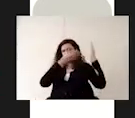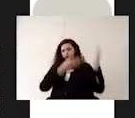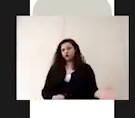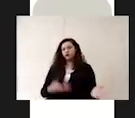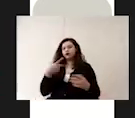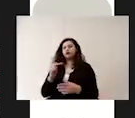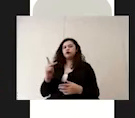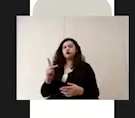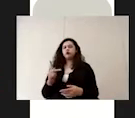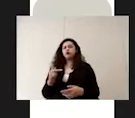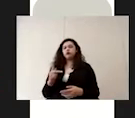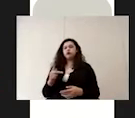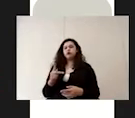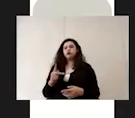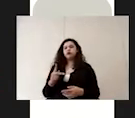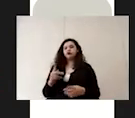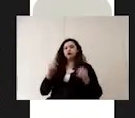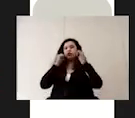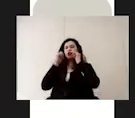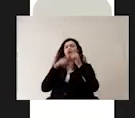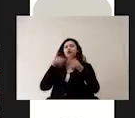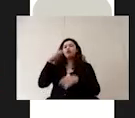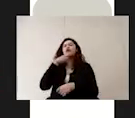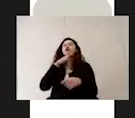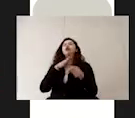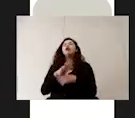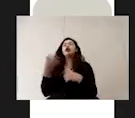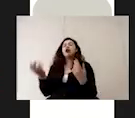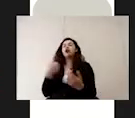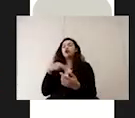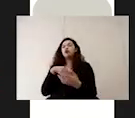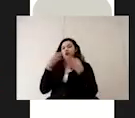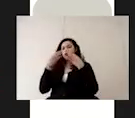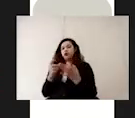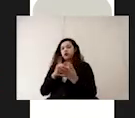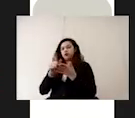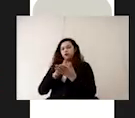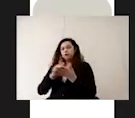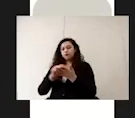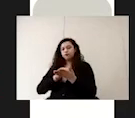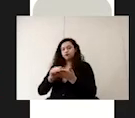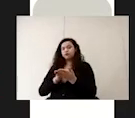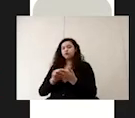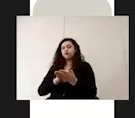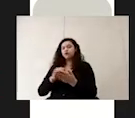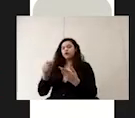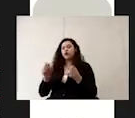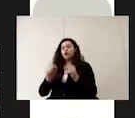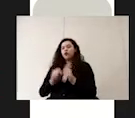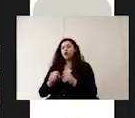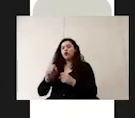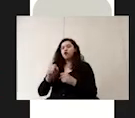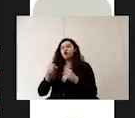apoyar de cualquier señal ética que incluya el correcto lavado de manos o la desinfección de